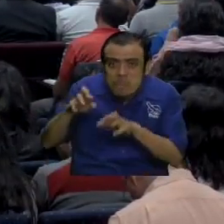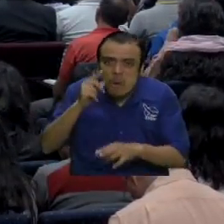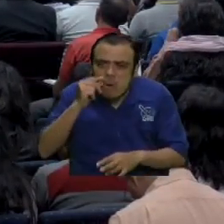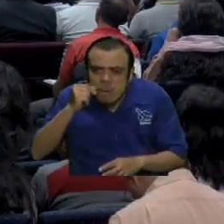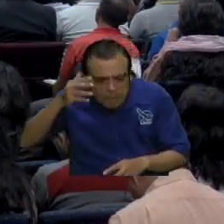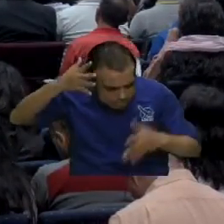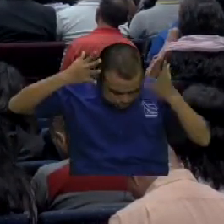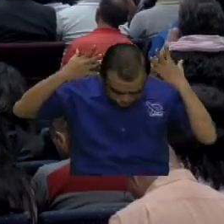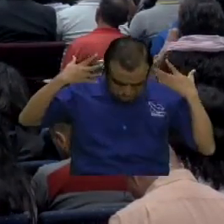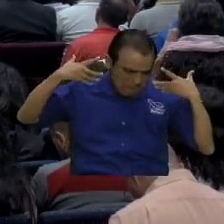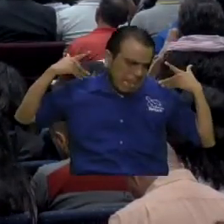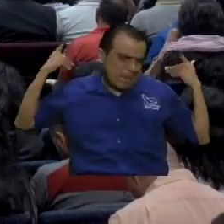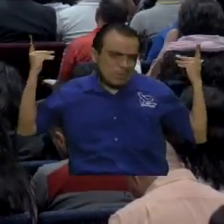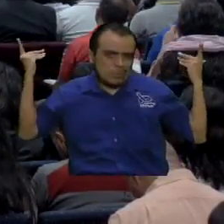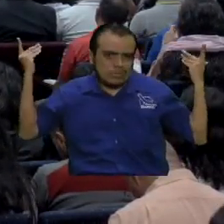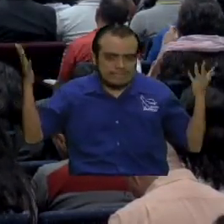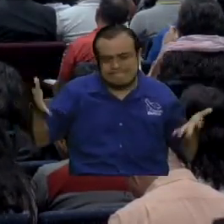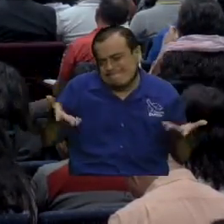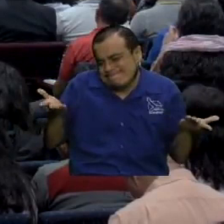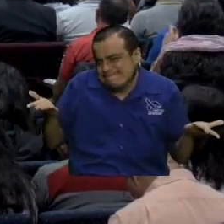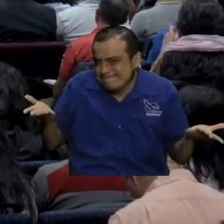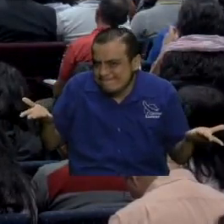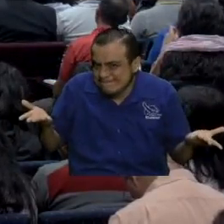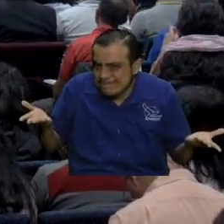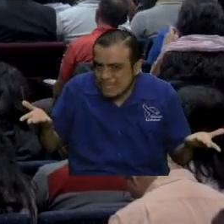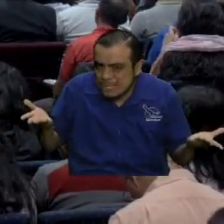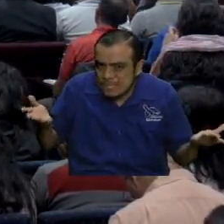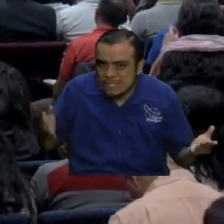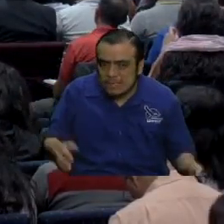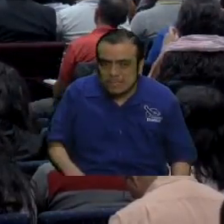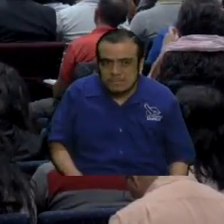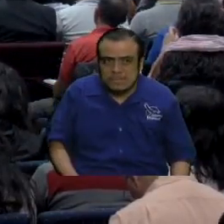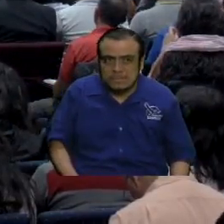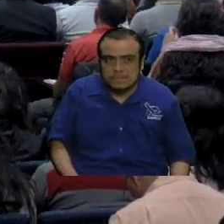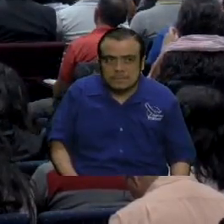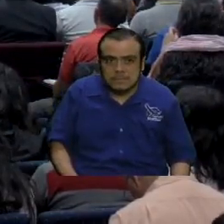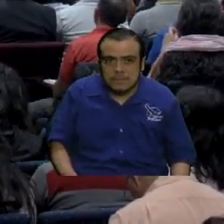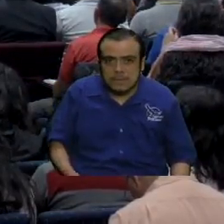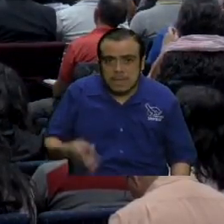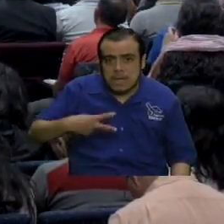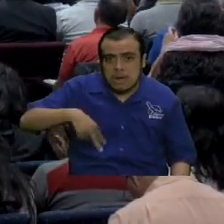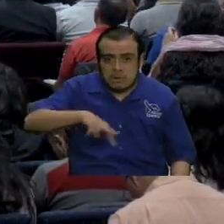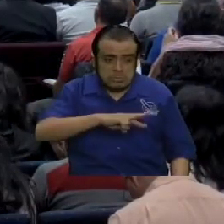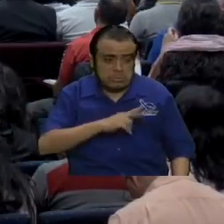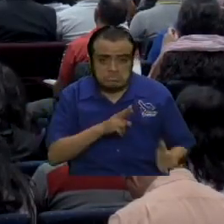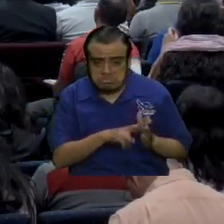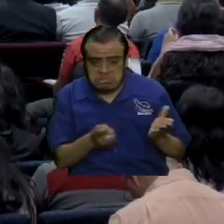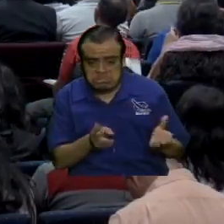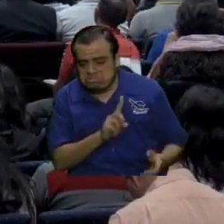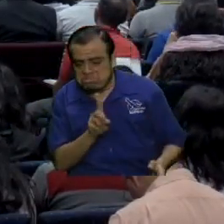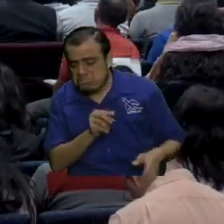por qué? Porque es parte de la iglesia emergente. Que lo que están tratando de decir nosotros no somos religiosos.